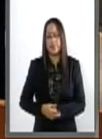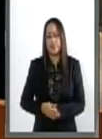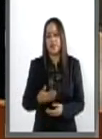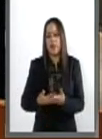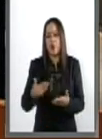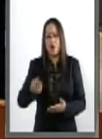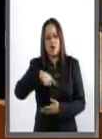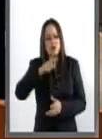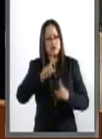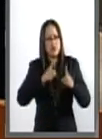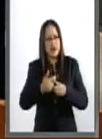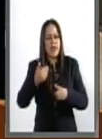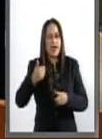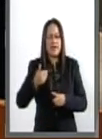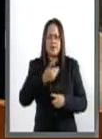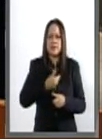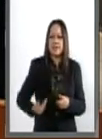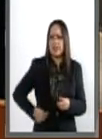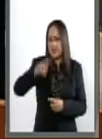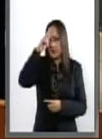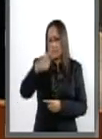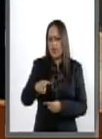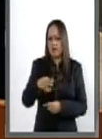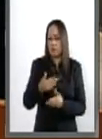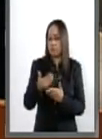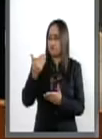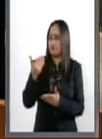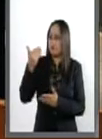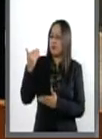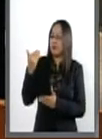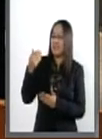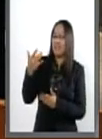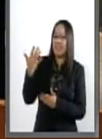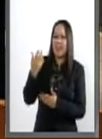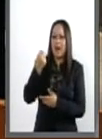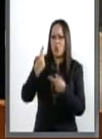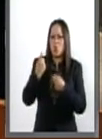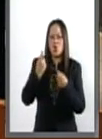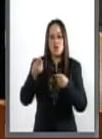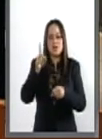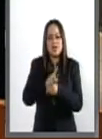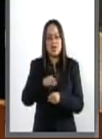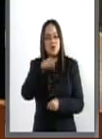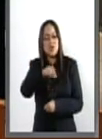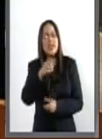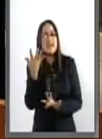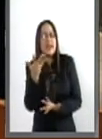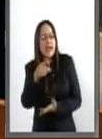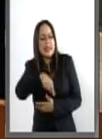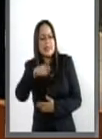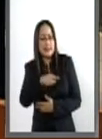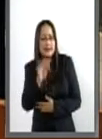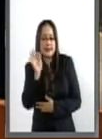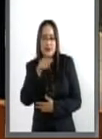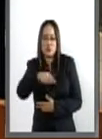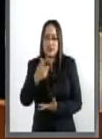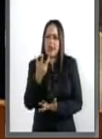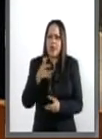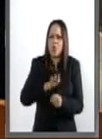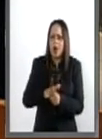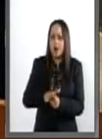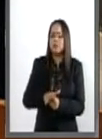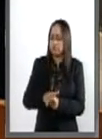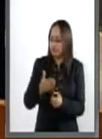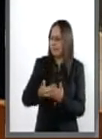pregunta que hacía el Presidente de la República hace pocos días, de qué hubieran hecho, yo creo que surgen muchas respuestas.